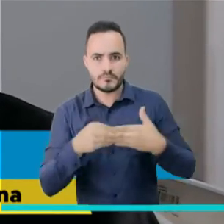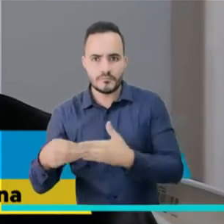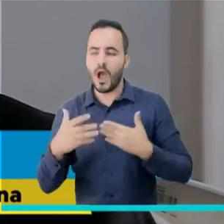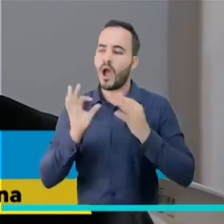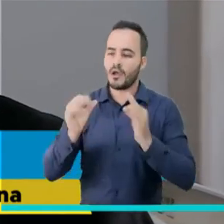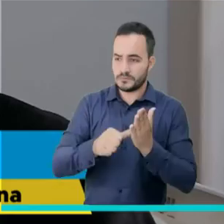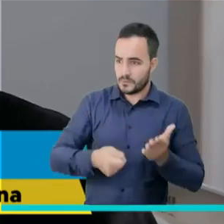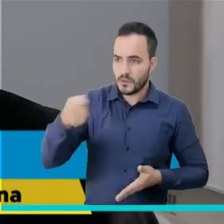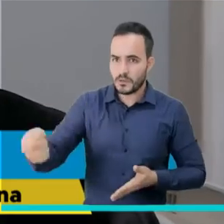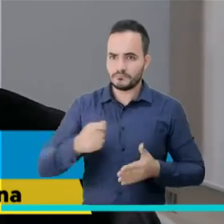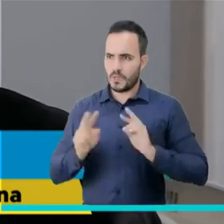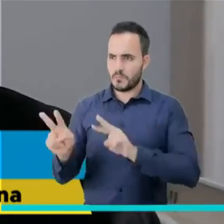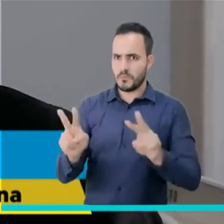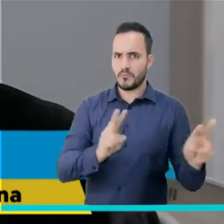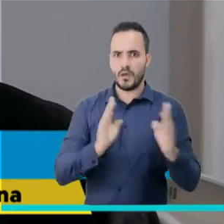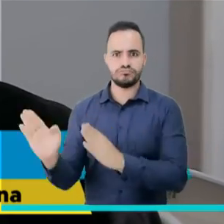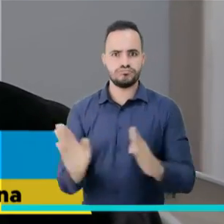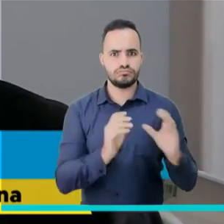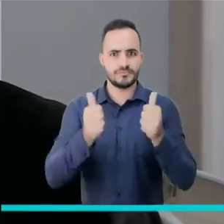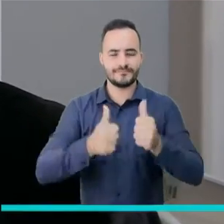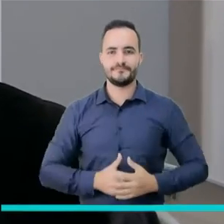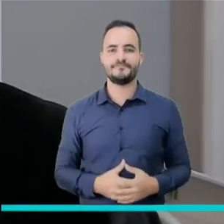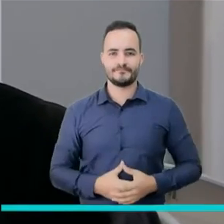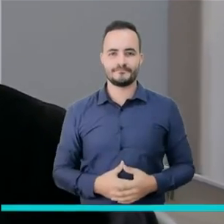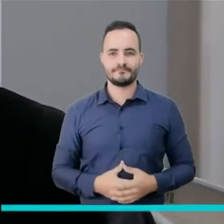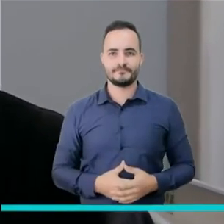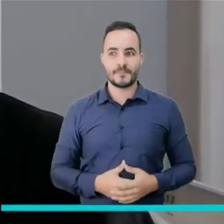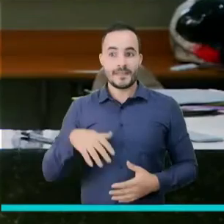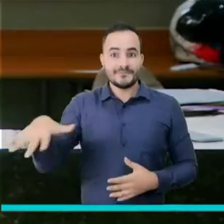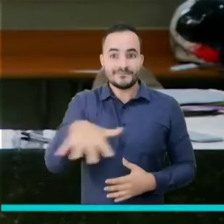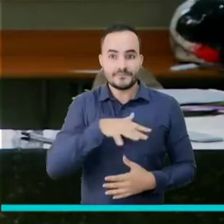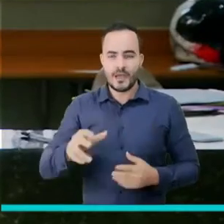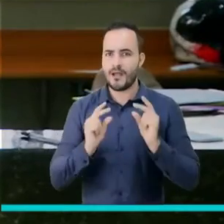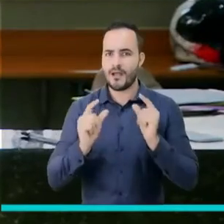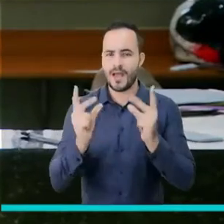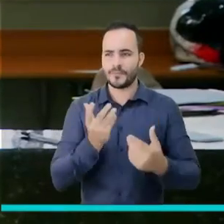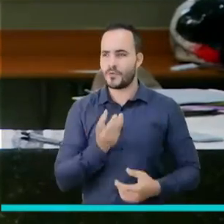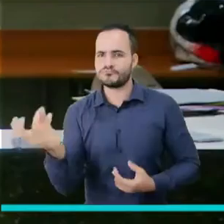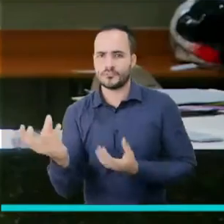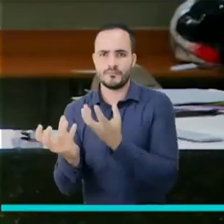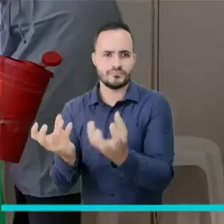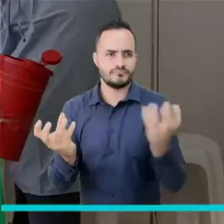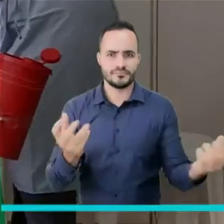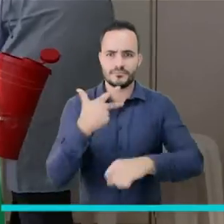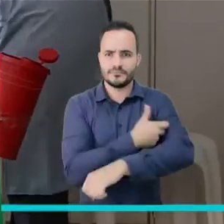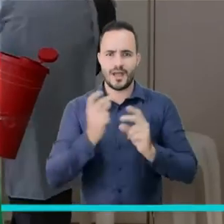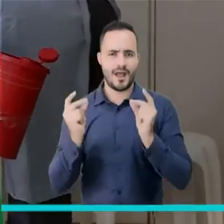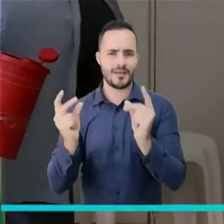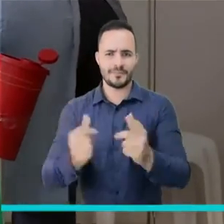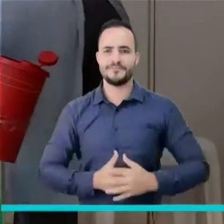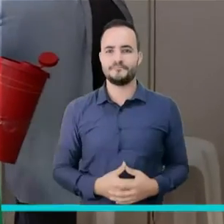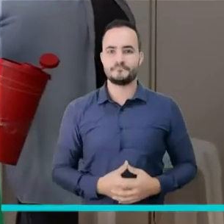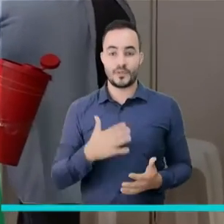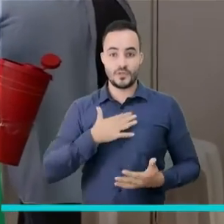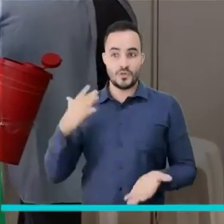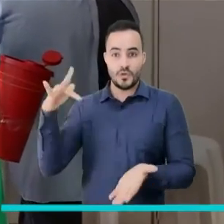la cédula ya para entrarlo a uno para la vacuna. Es un punto donde se mueve rápidamente y se vuelve muy